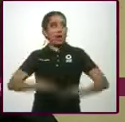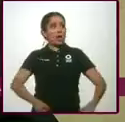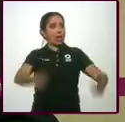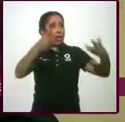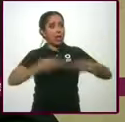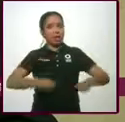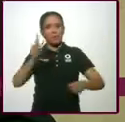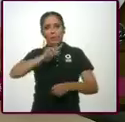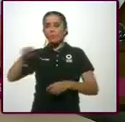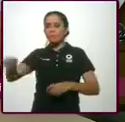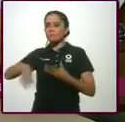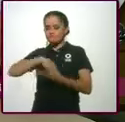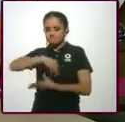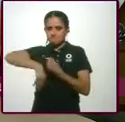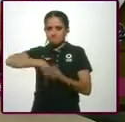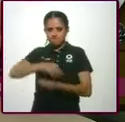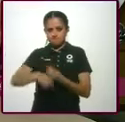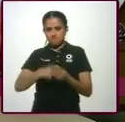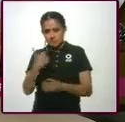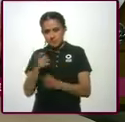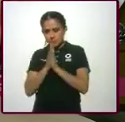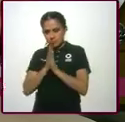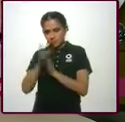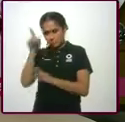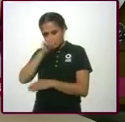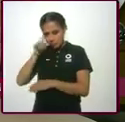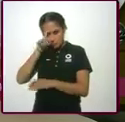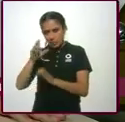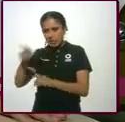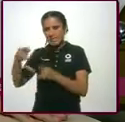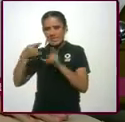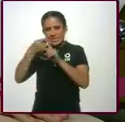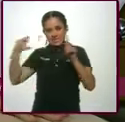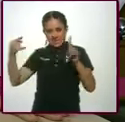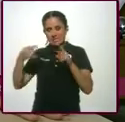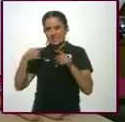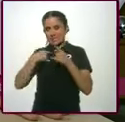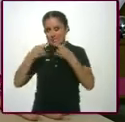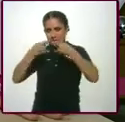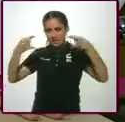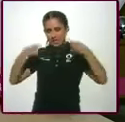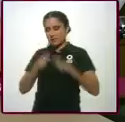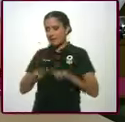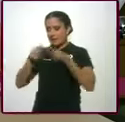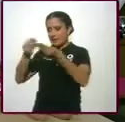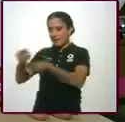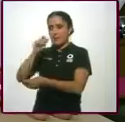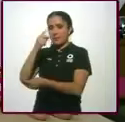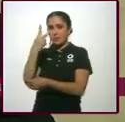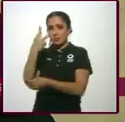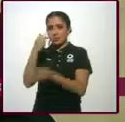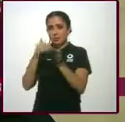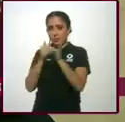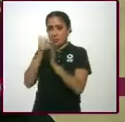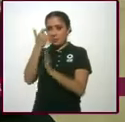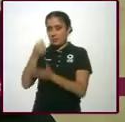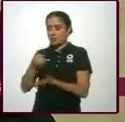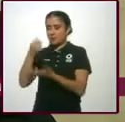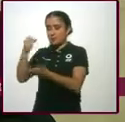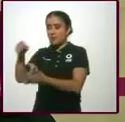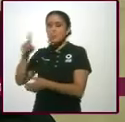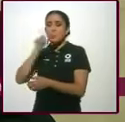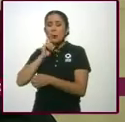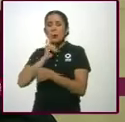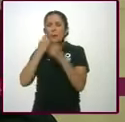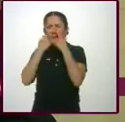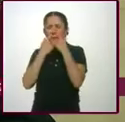la señora que cuando les entregue el cheque, pues lloró. No, pues, ¿cómo no? Sí. Pues, quédate. De la emoción, la